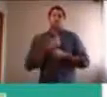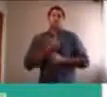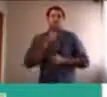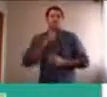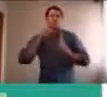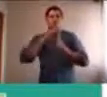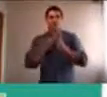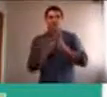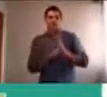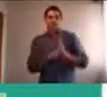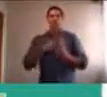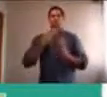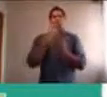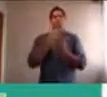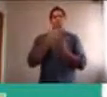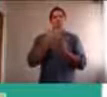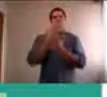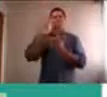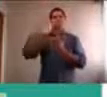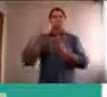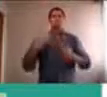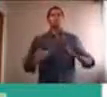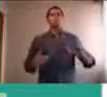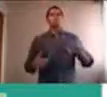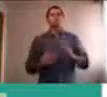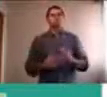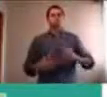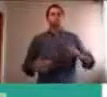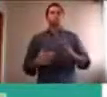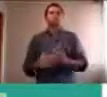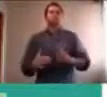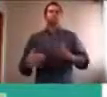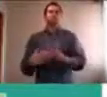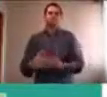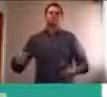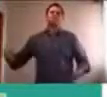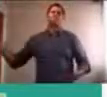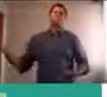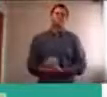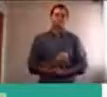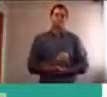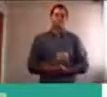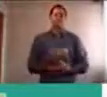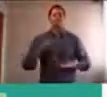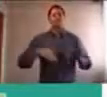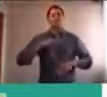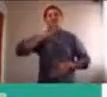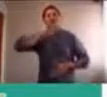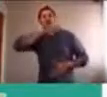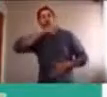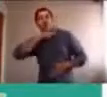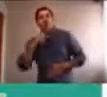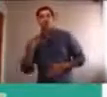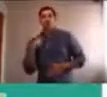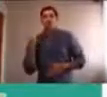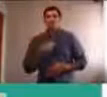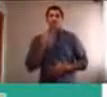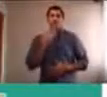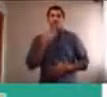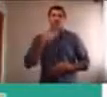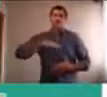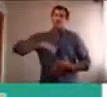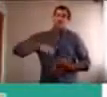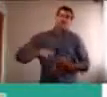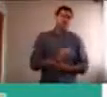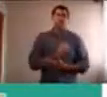tiempo, que quedaron truncados, entonces todo eso, así como nos pasa, a los adultos, que nos genera, mucha frustración, el no poder hacer, todo